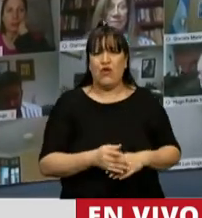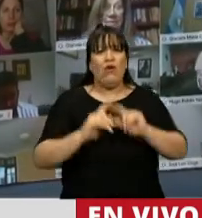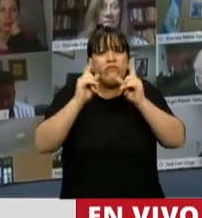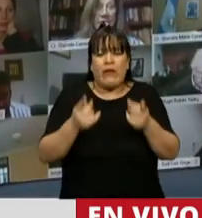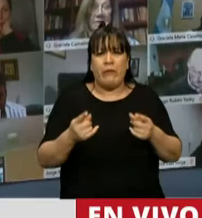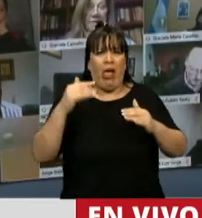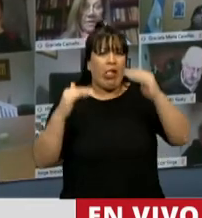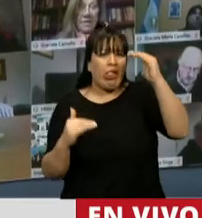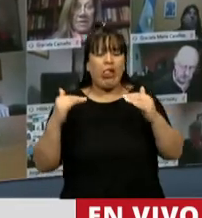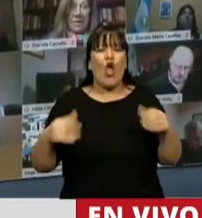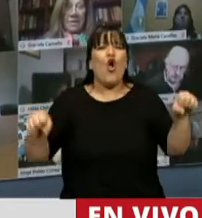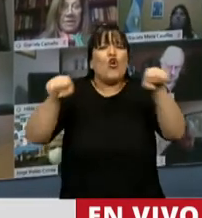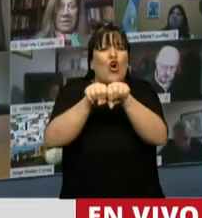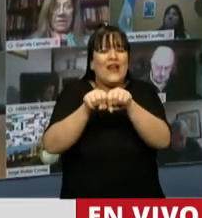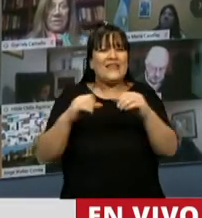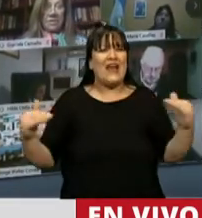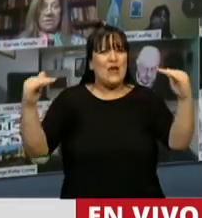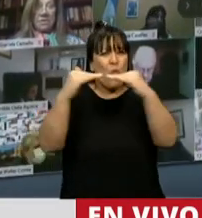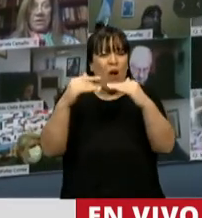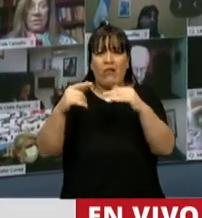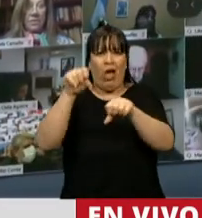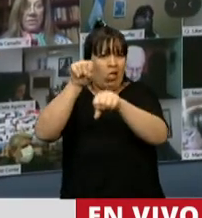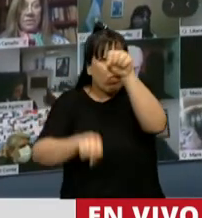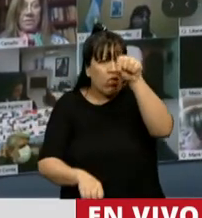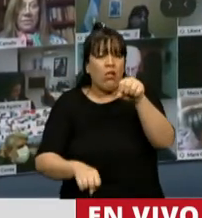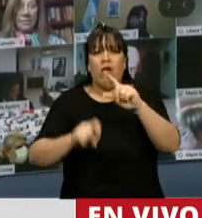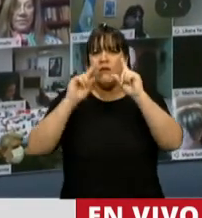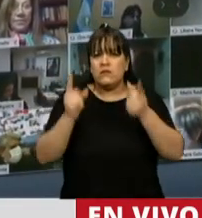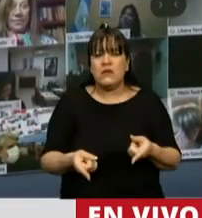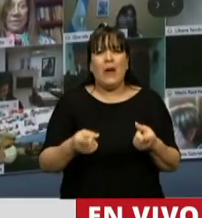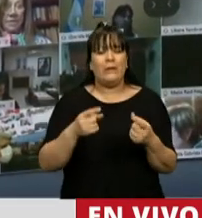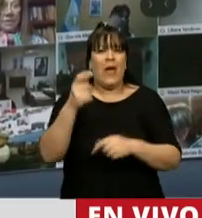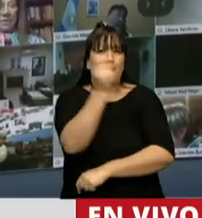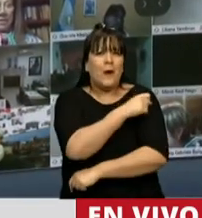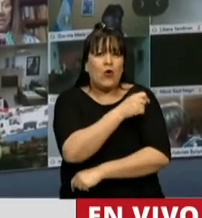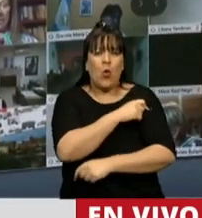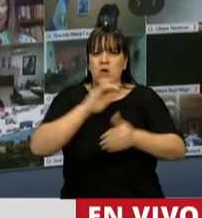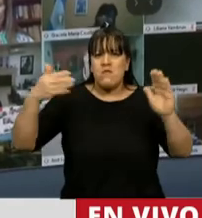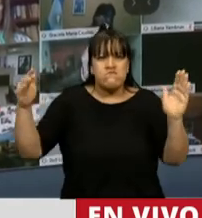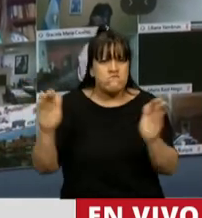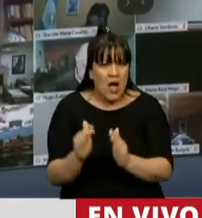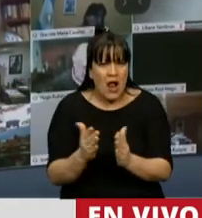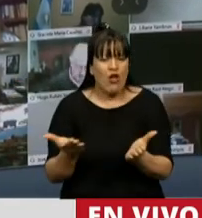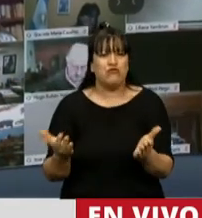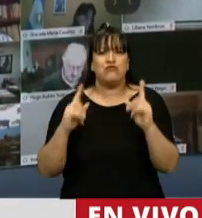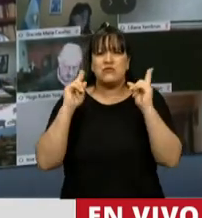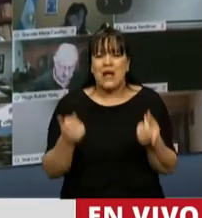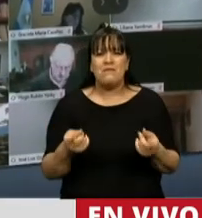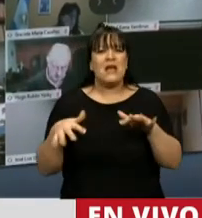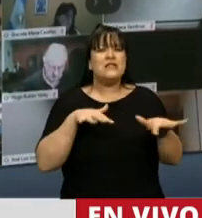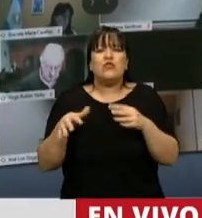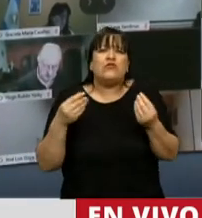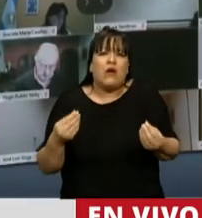del conectar igualdad, el recorte en el calendario de vacunas, como también situaciones de